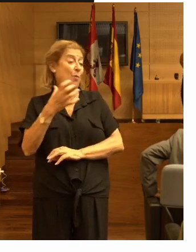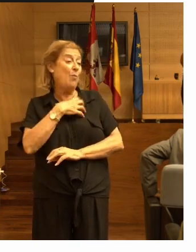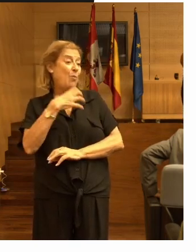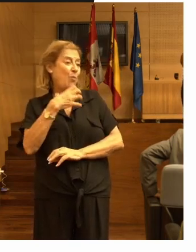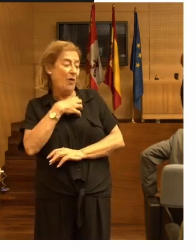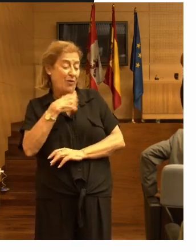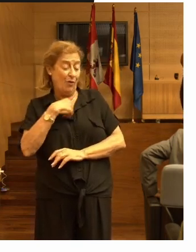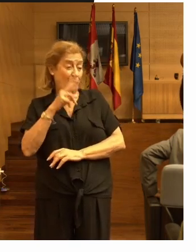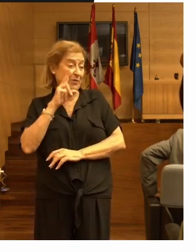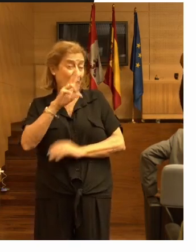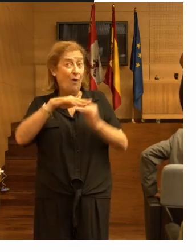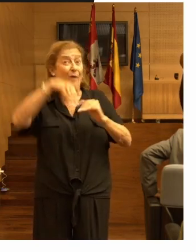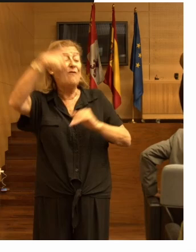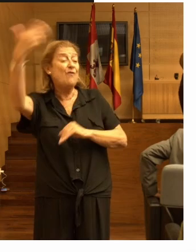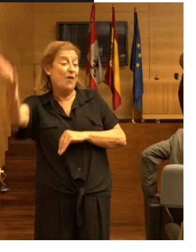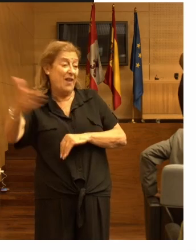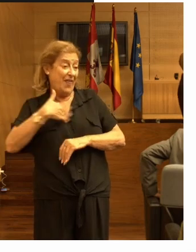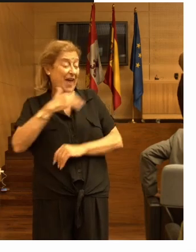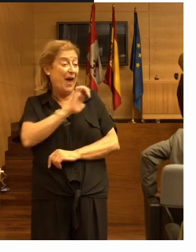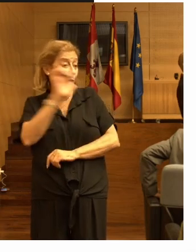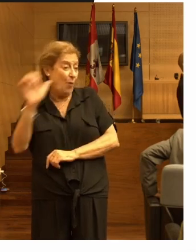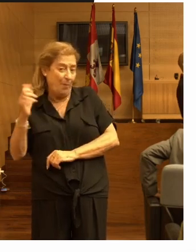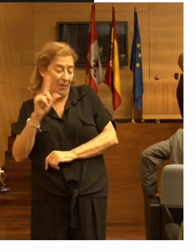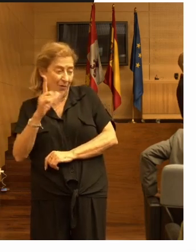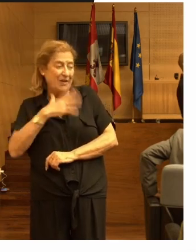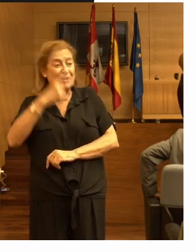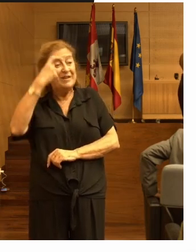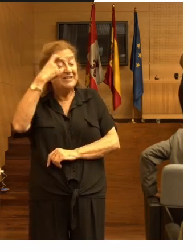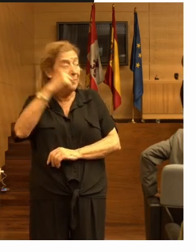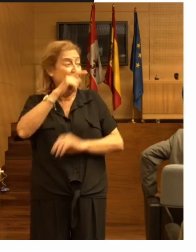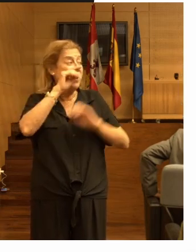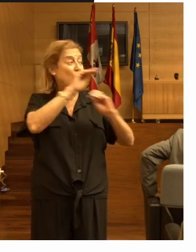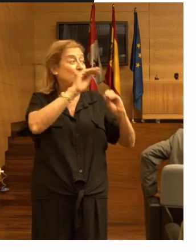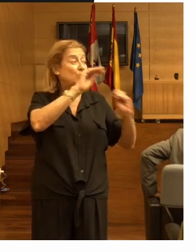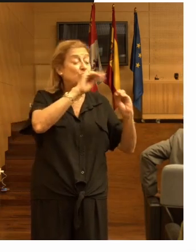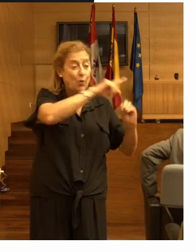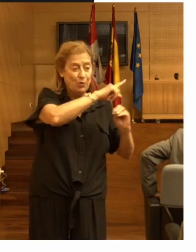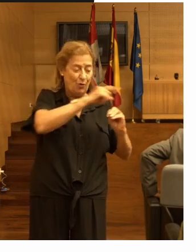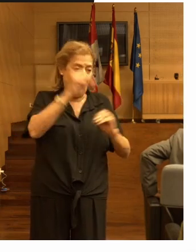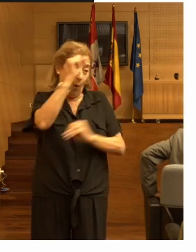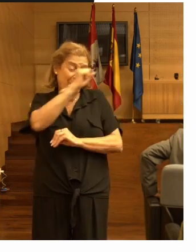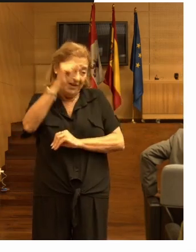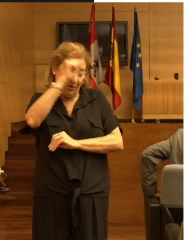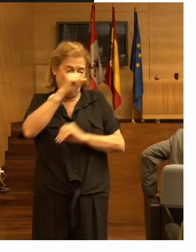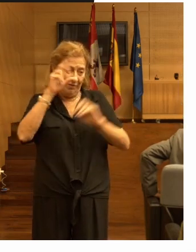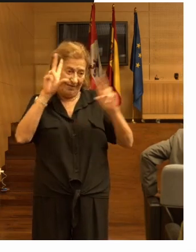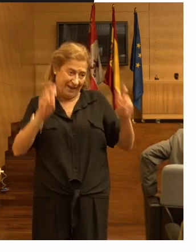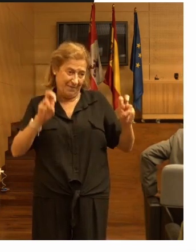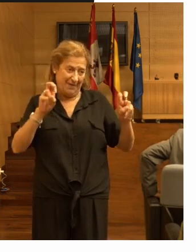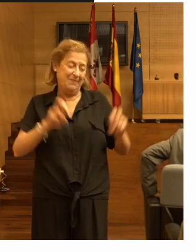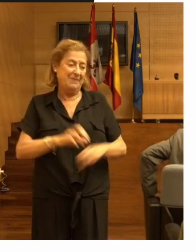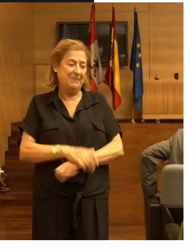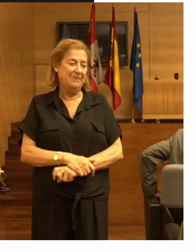visual fuera de Europa quisiera saber cuáles sus impresiones sobre este tema